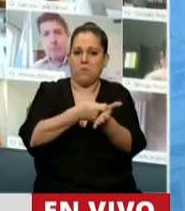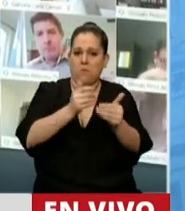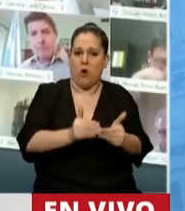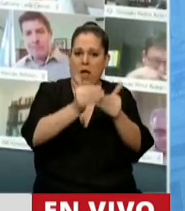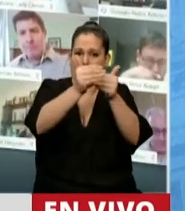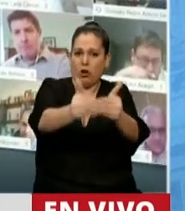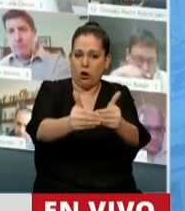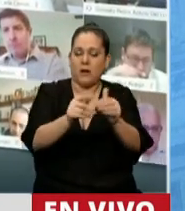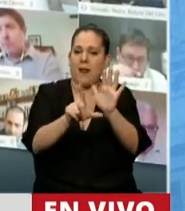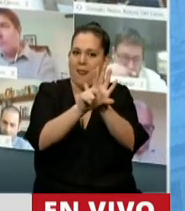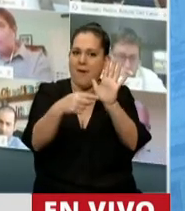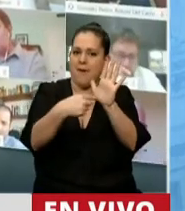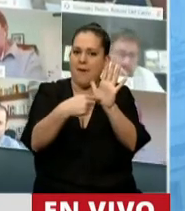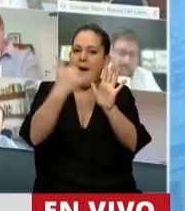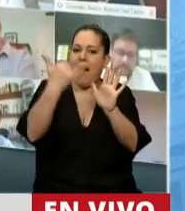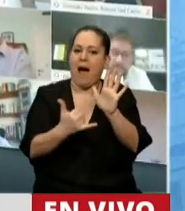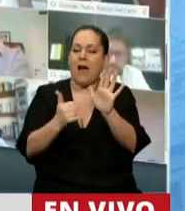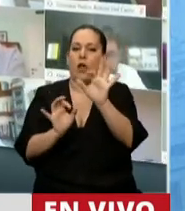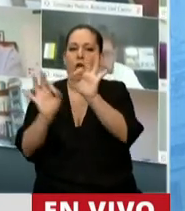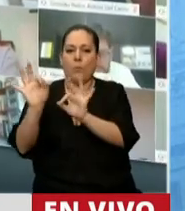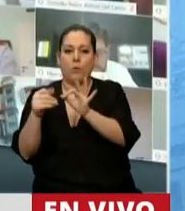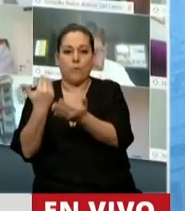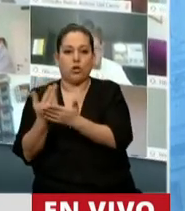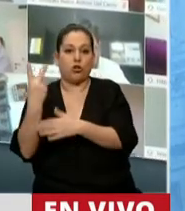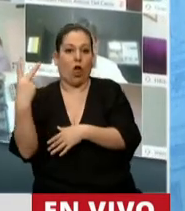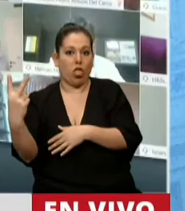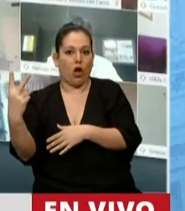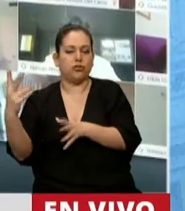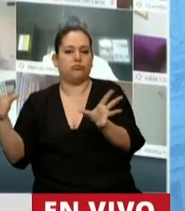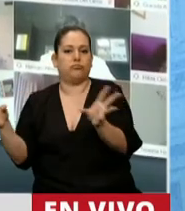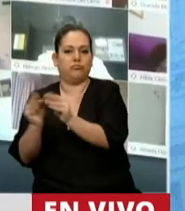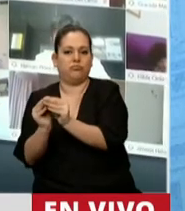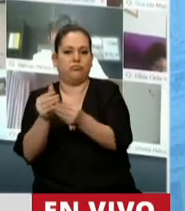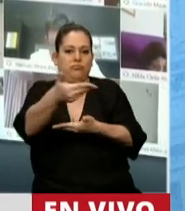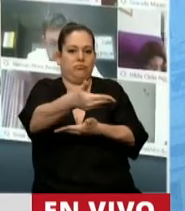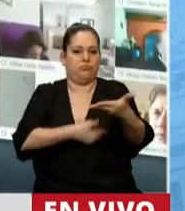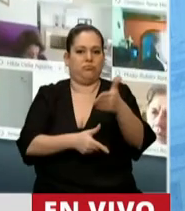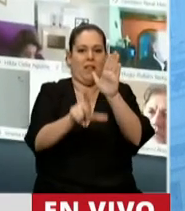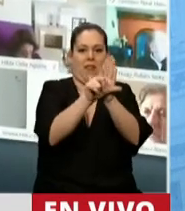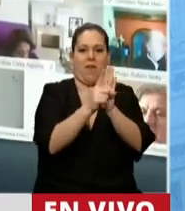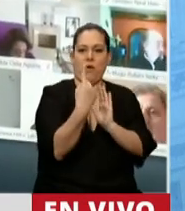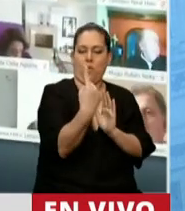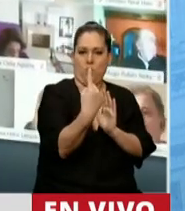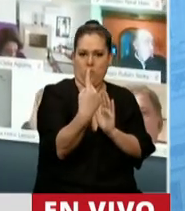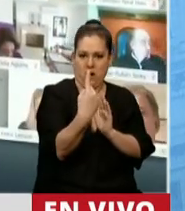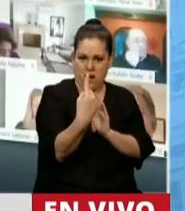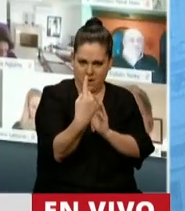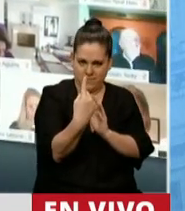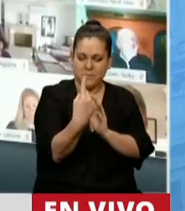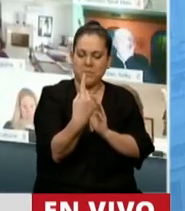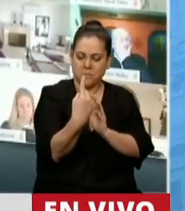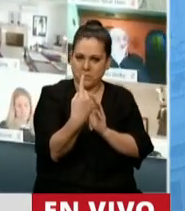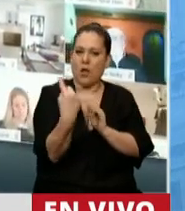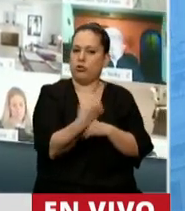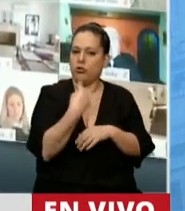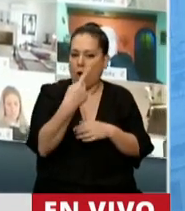tratando en realidad incluye dos proyectos en uno. Uno es la ley de moratoria con la cual estamos todos de acuerdo y en